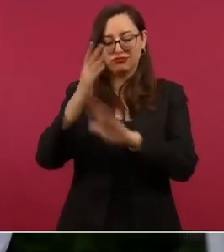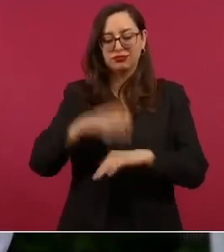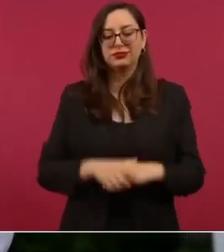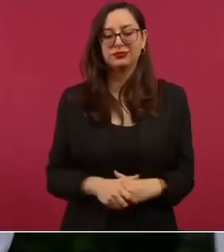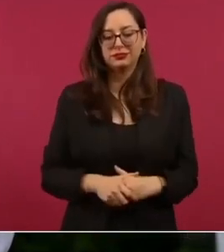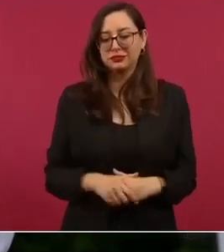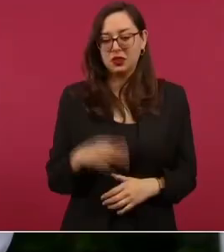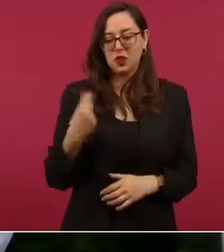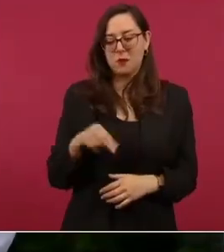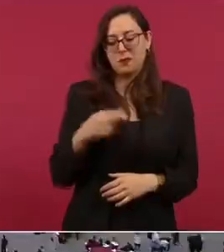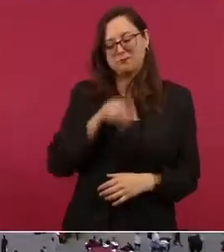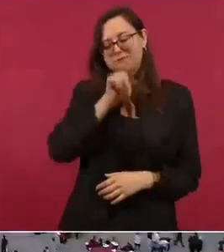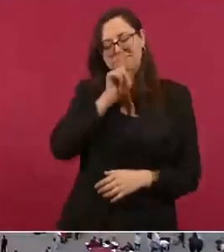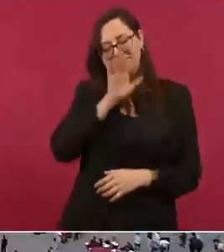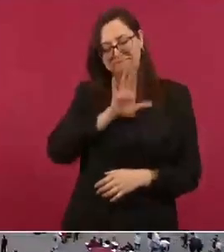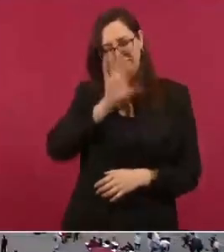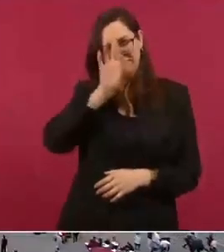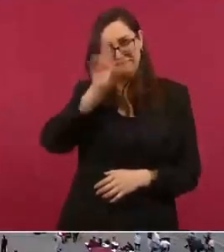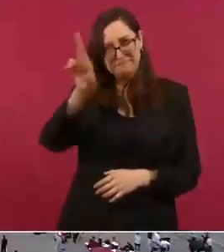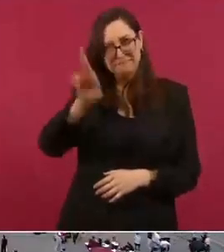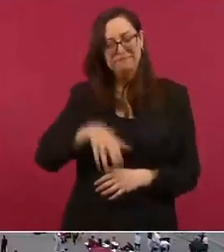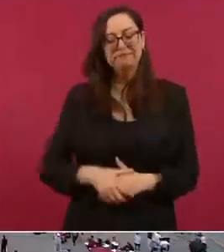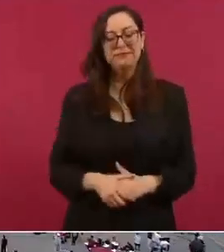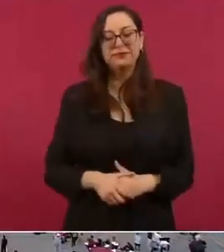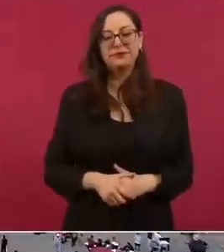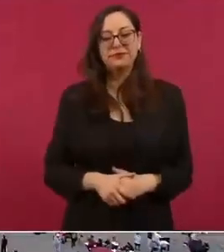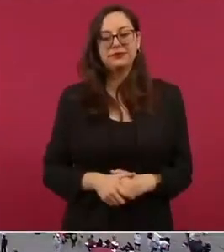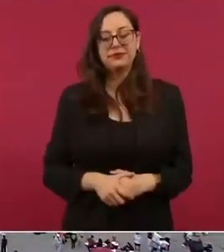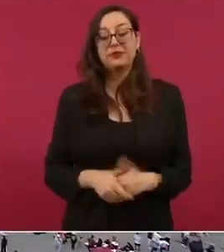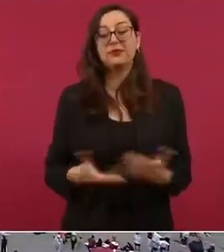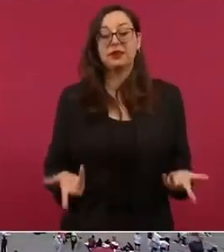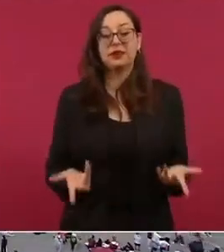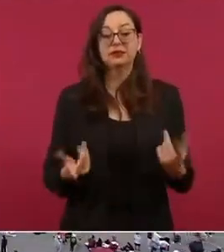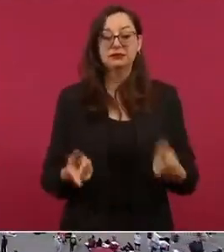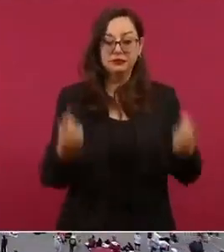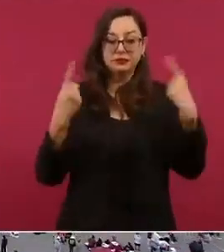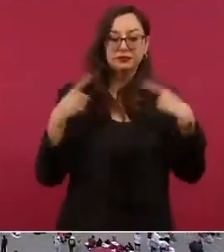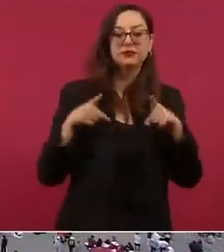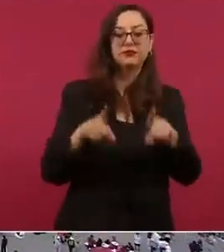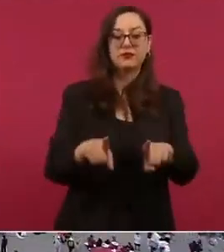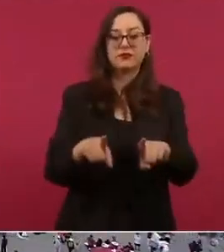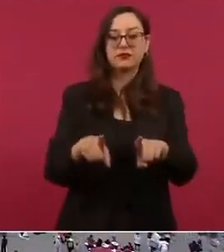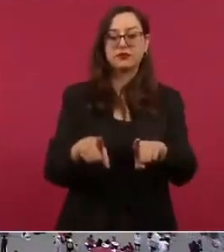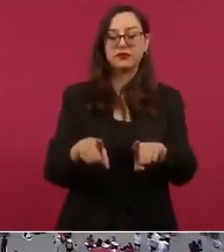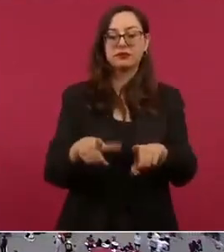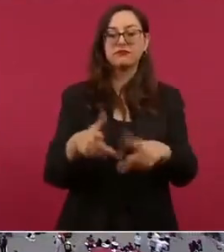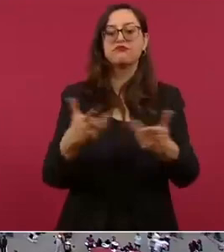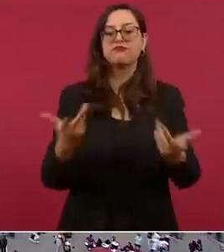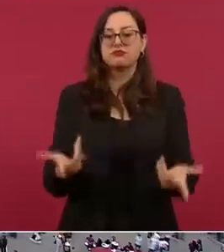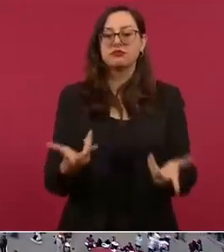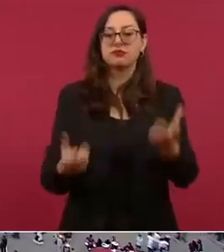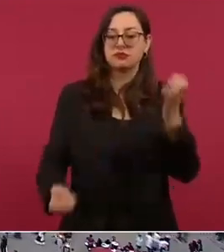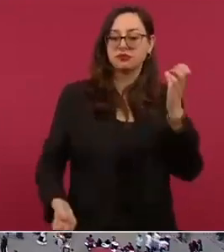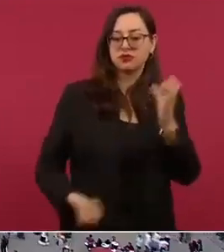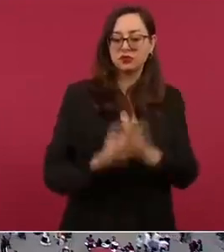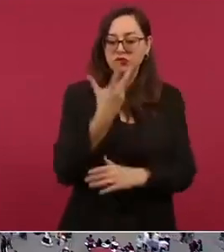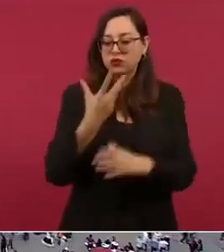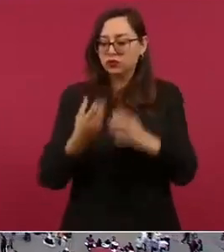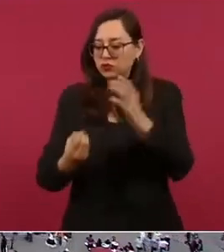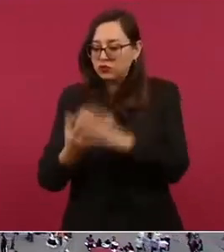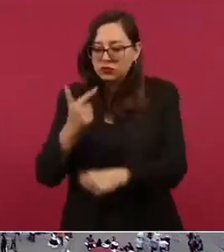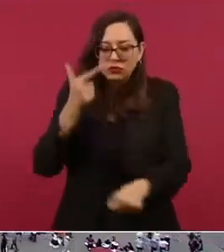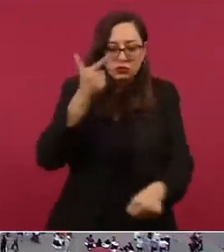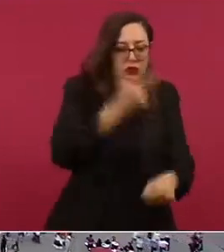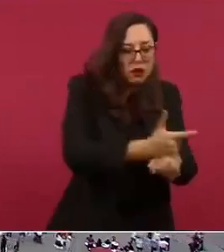al mismo tiempo y esto es muy importante se están descubriendo y rehabilitando piezas en